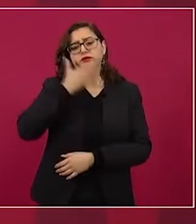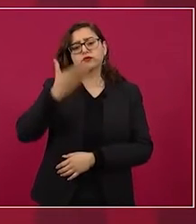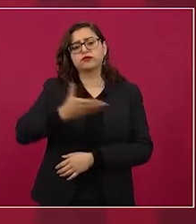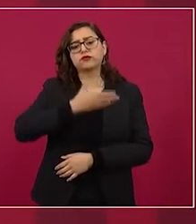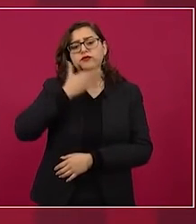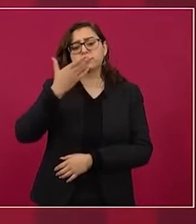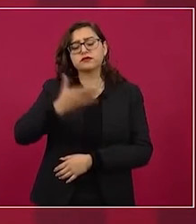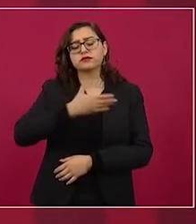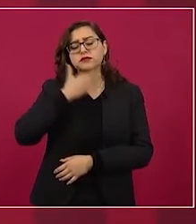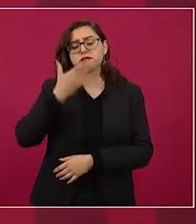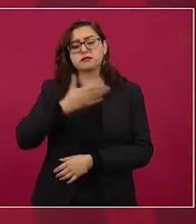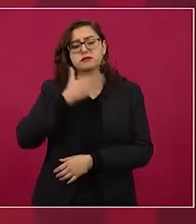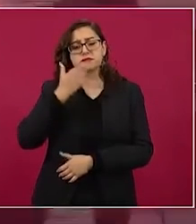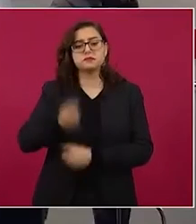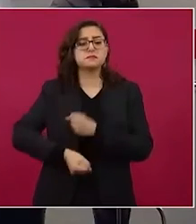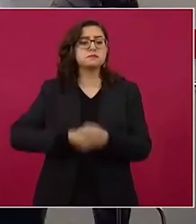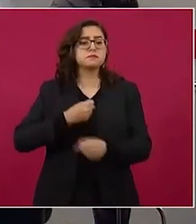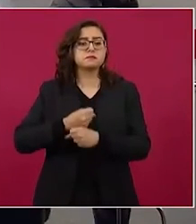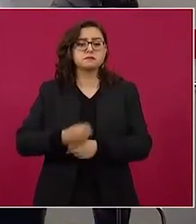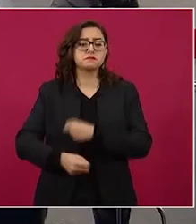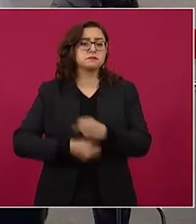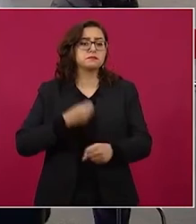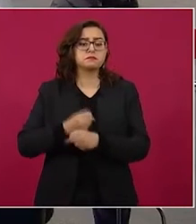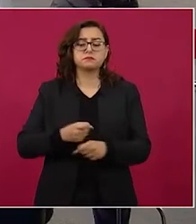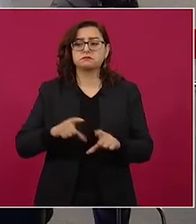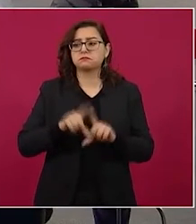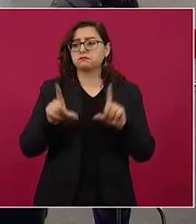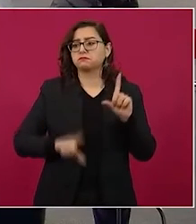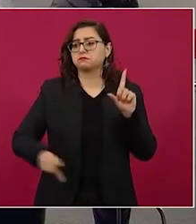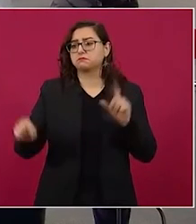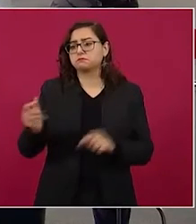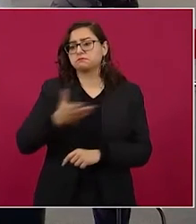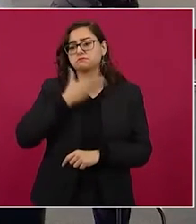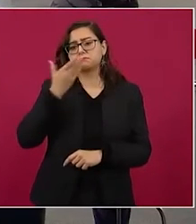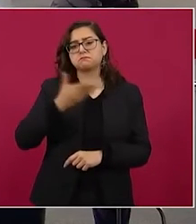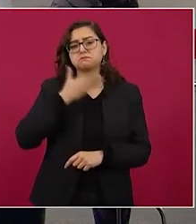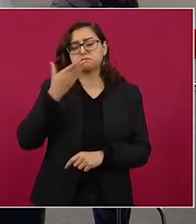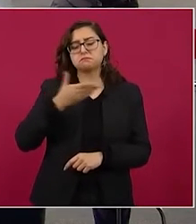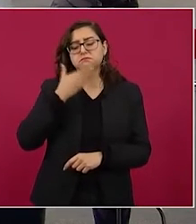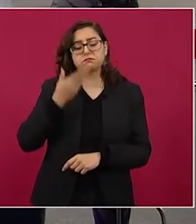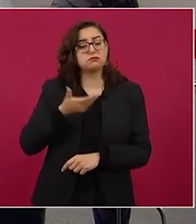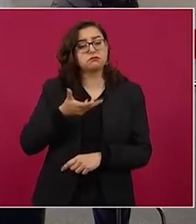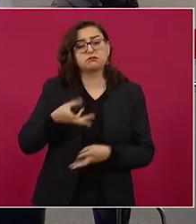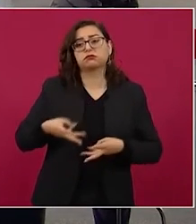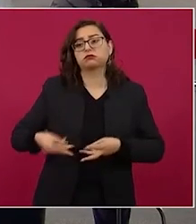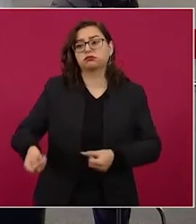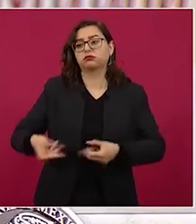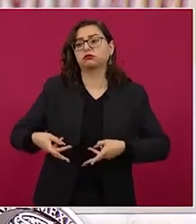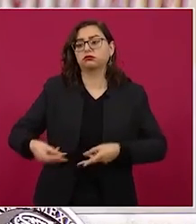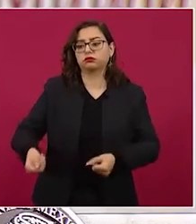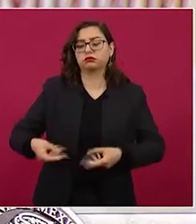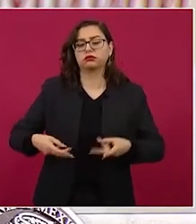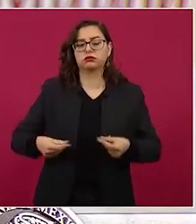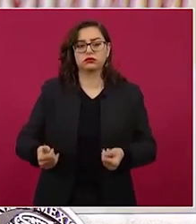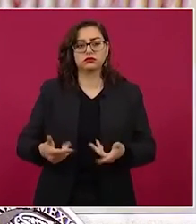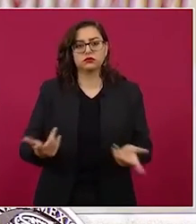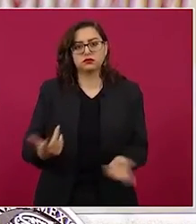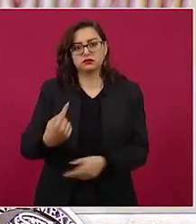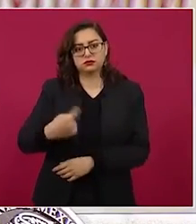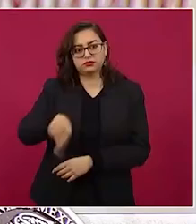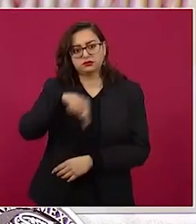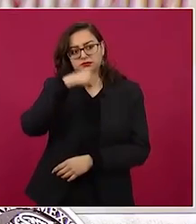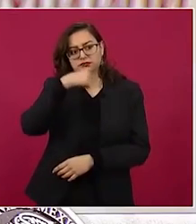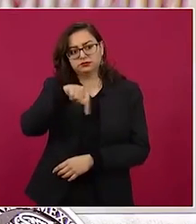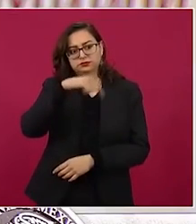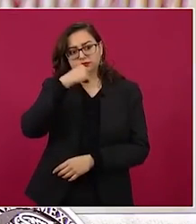nacionalmente, que se terminen con los excesivos gastos